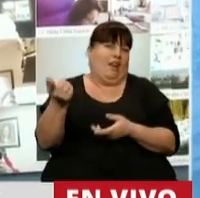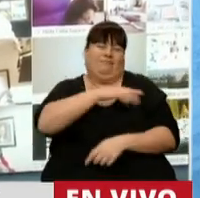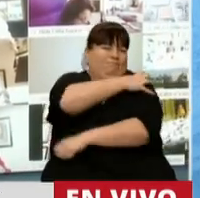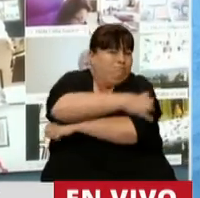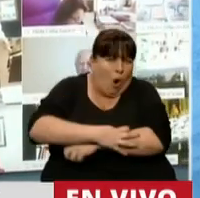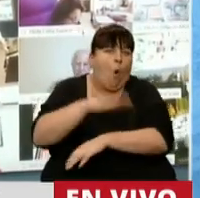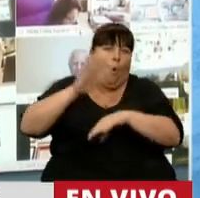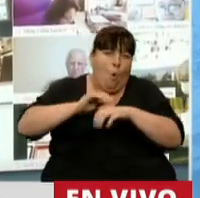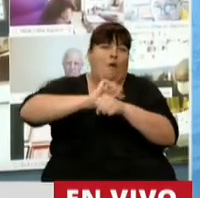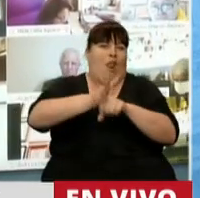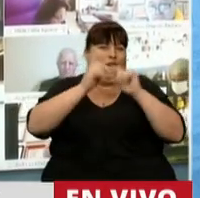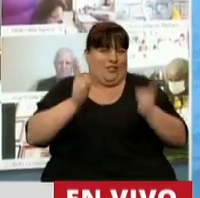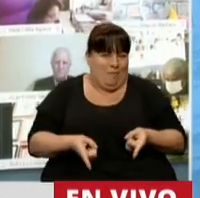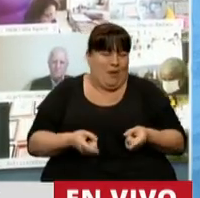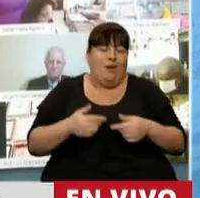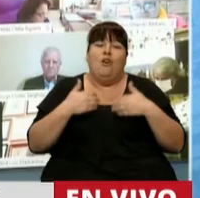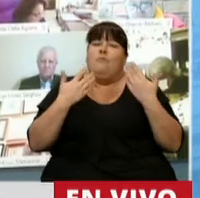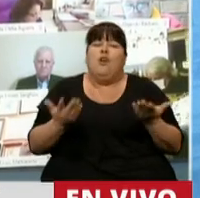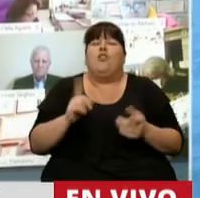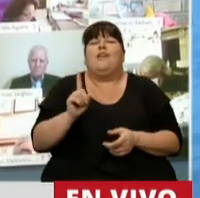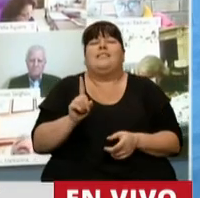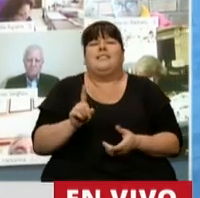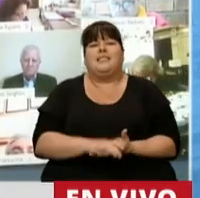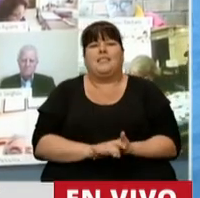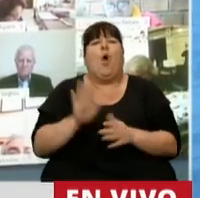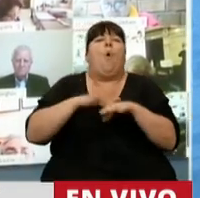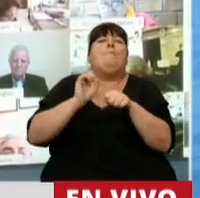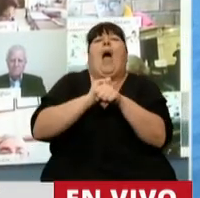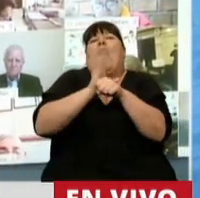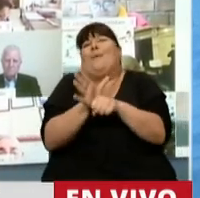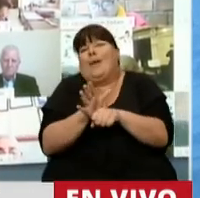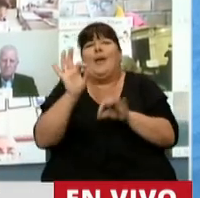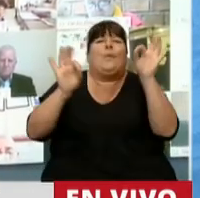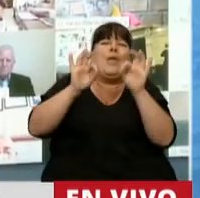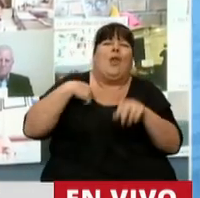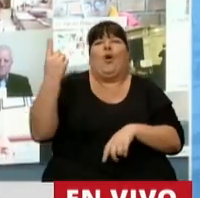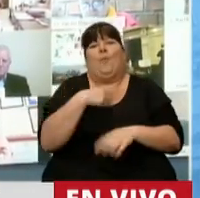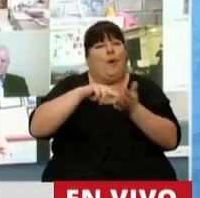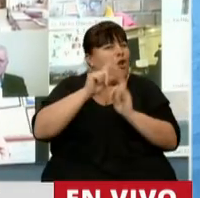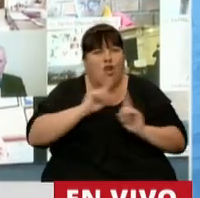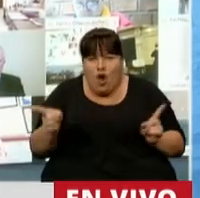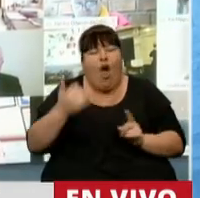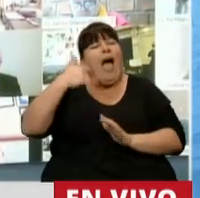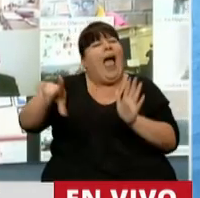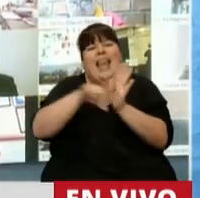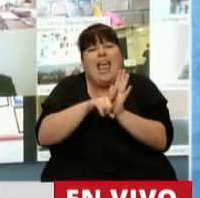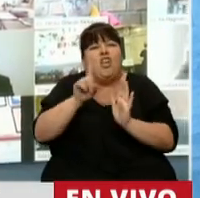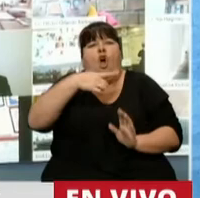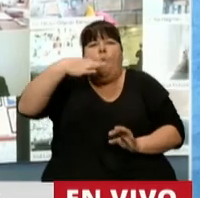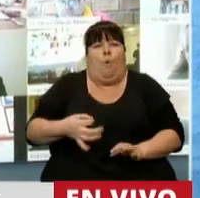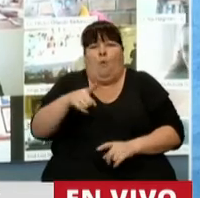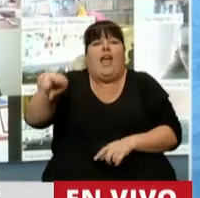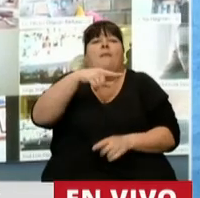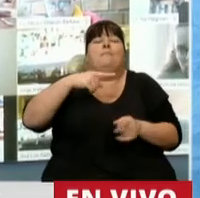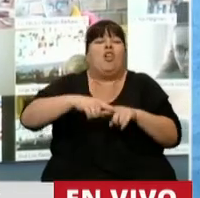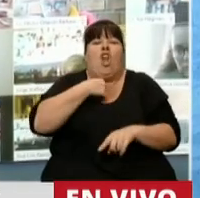a la pobreza por esta situación. Y por eso no es el virus el que nos condena a esto. Hay medidas que no se toman porque no hay